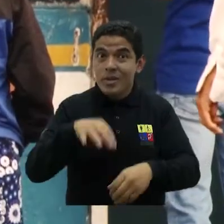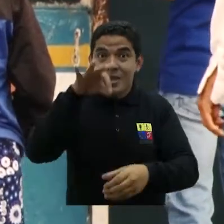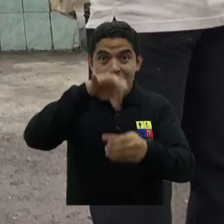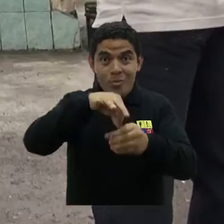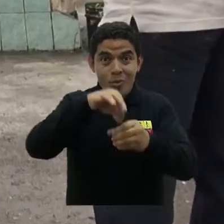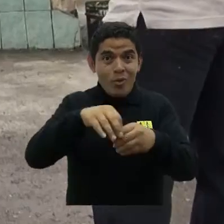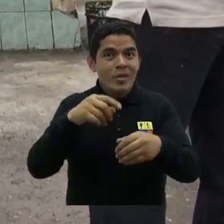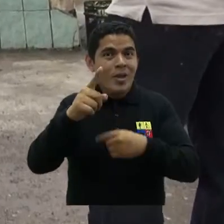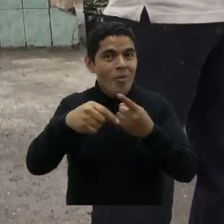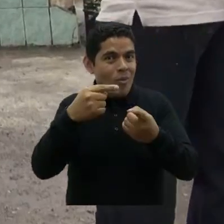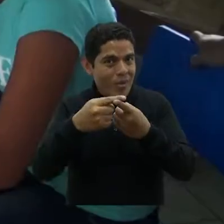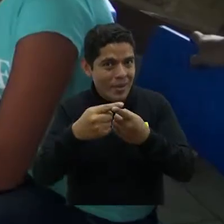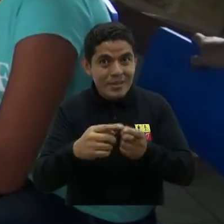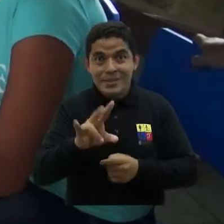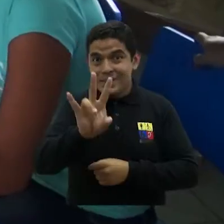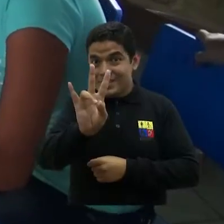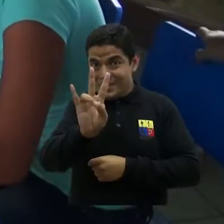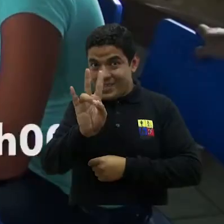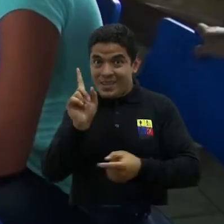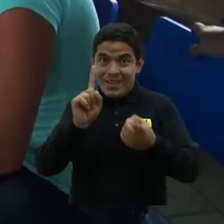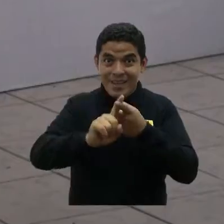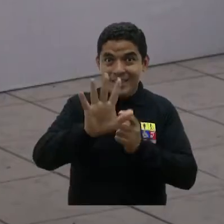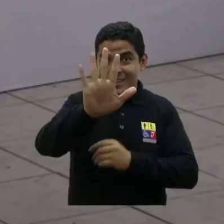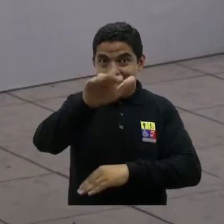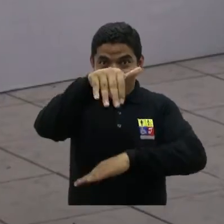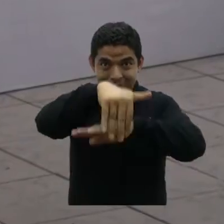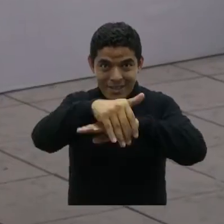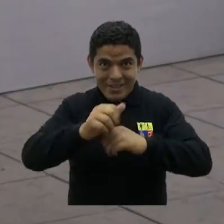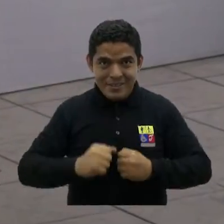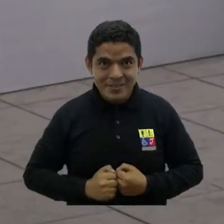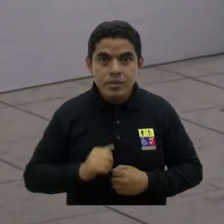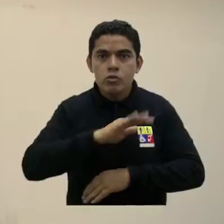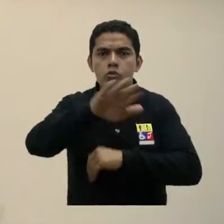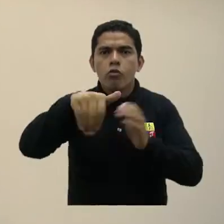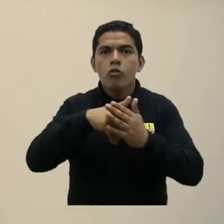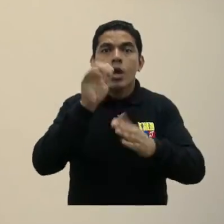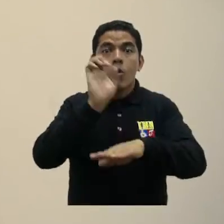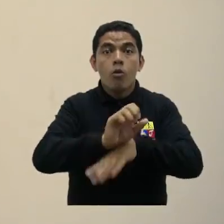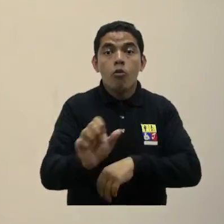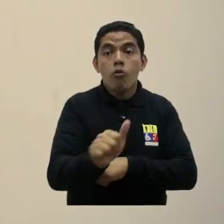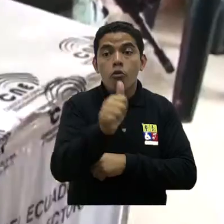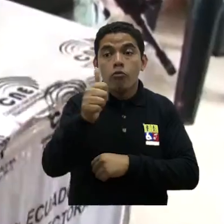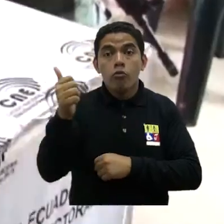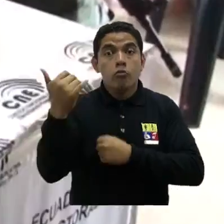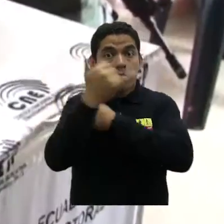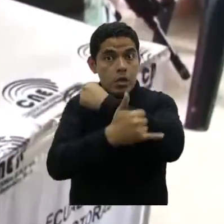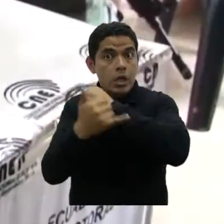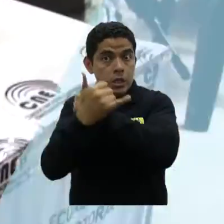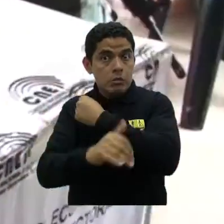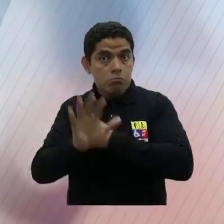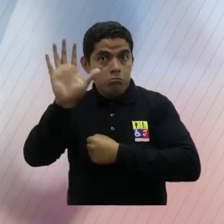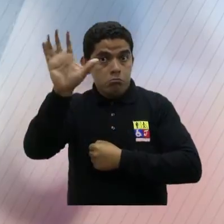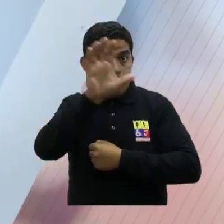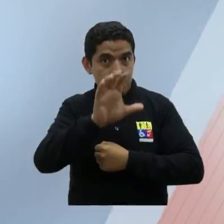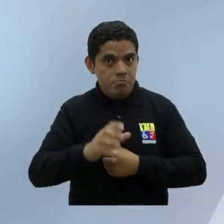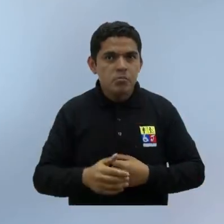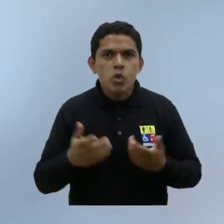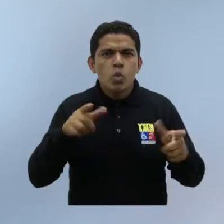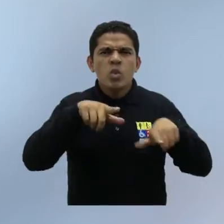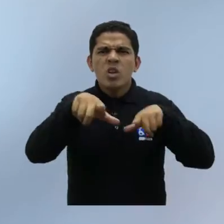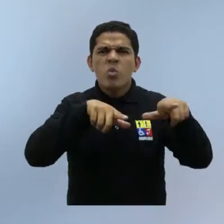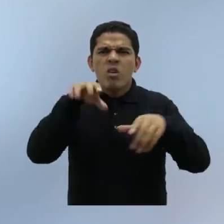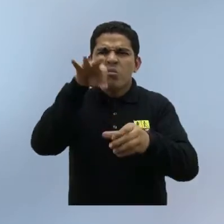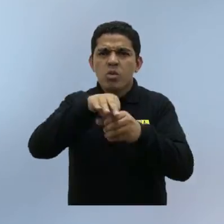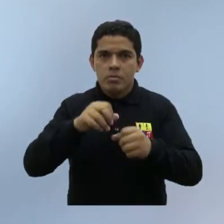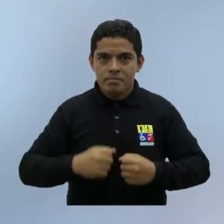ejercer su derecho al sufragio desde las 7 hasta las 17 horas, a escala nacional y en las circunscripciones especiales del exterior. ¿Dónde